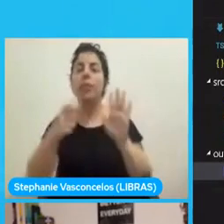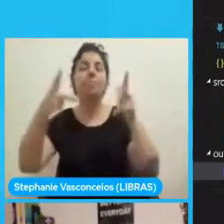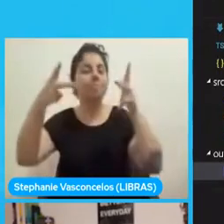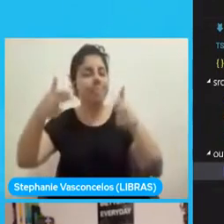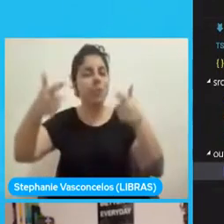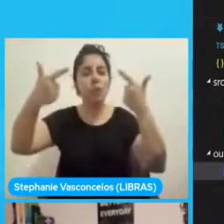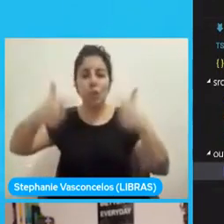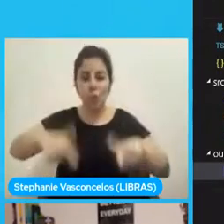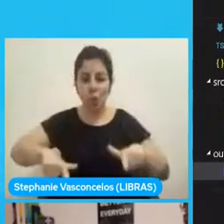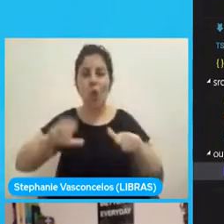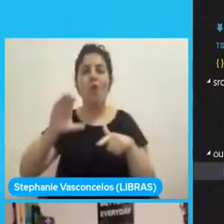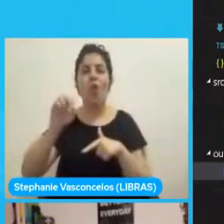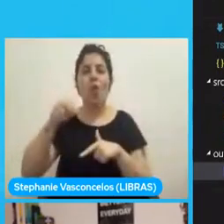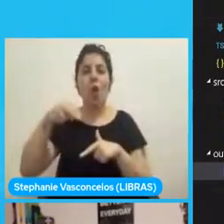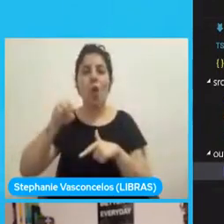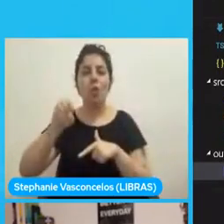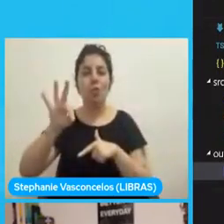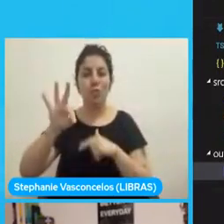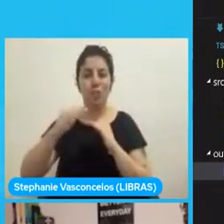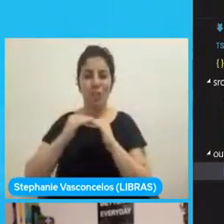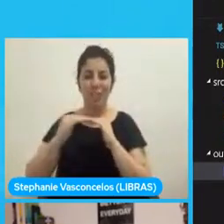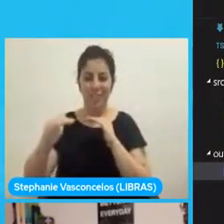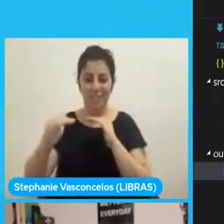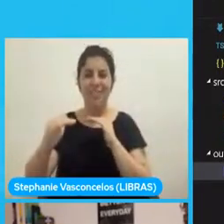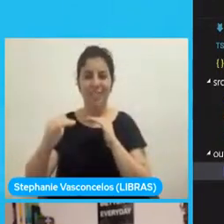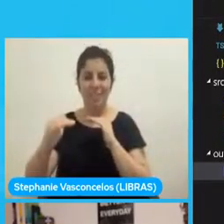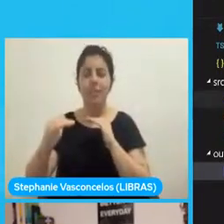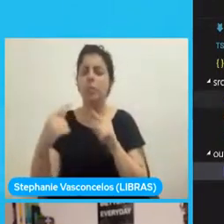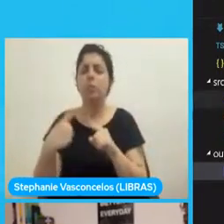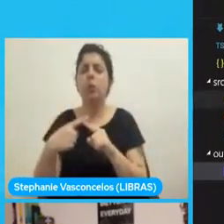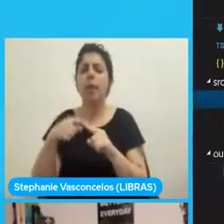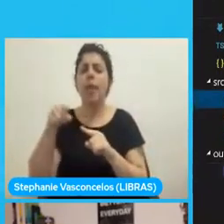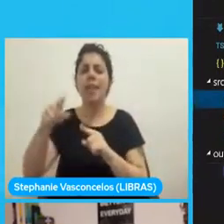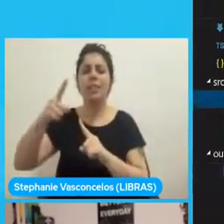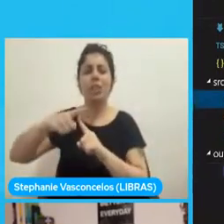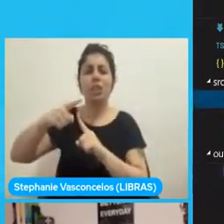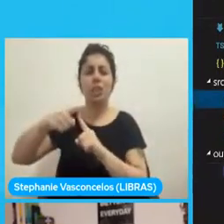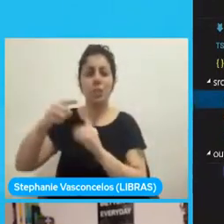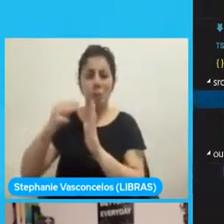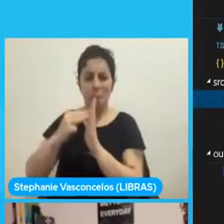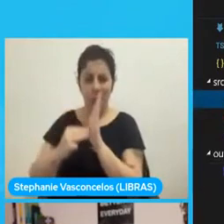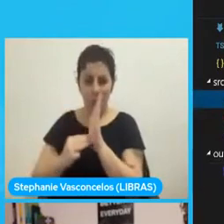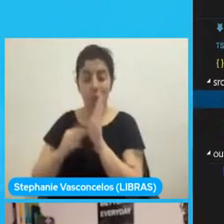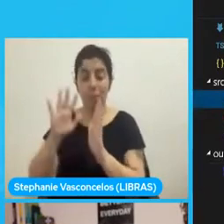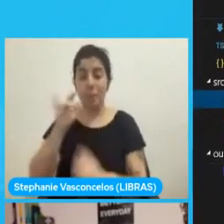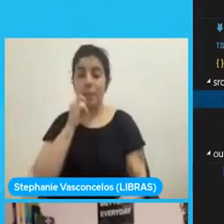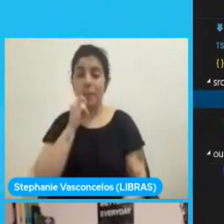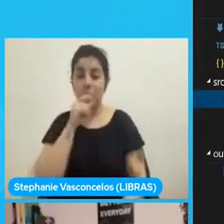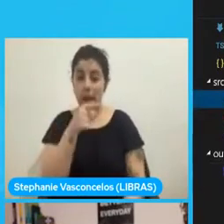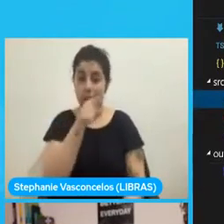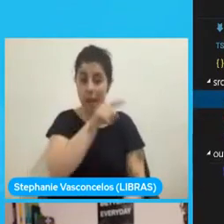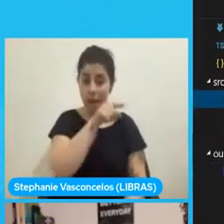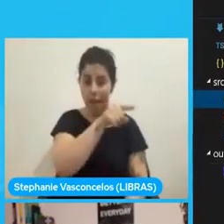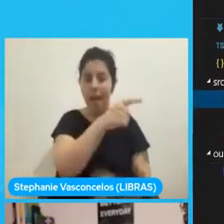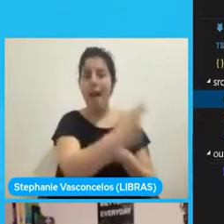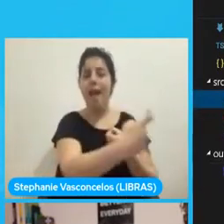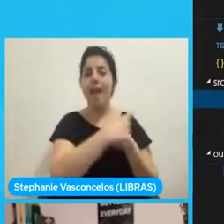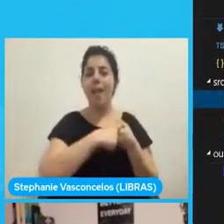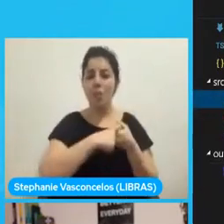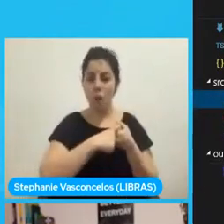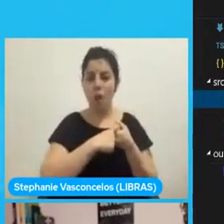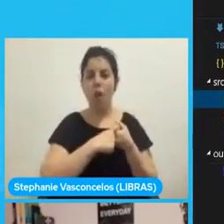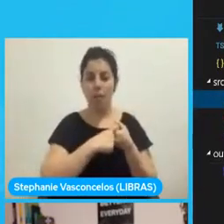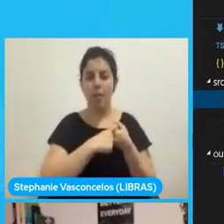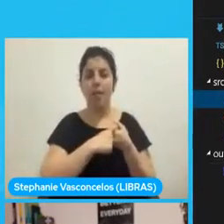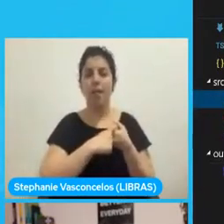constante. Entonces, ¿por qué una constante? Si aquí lo que estamos retornando es